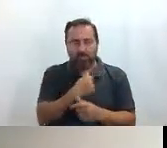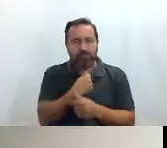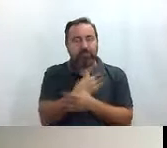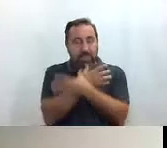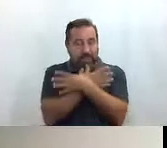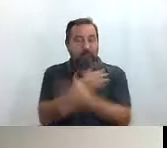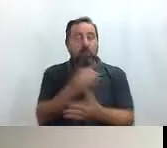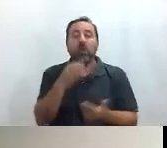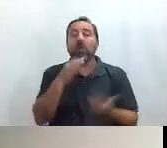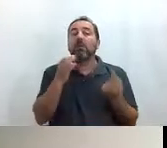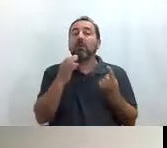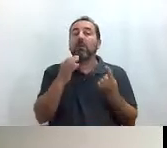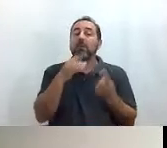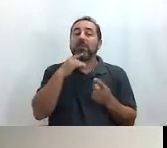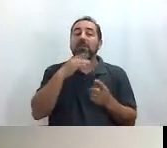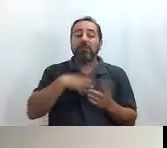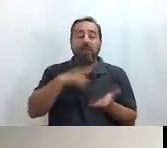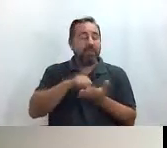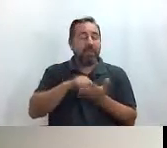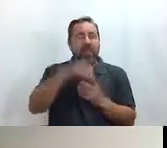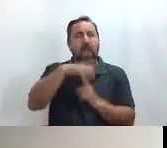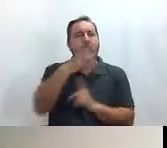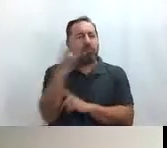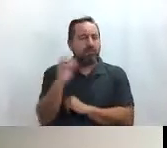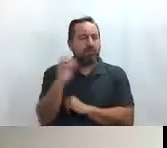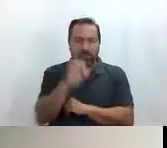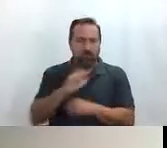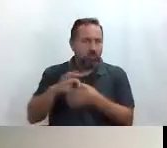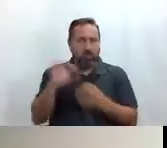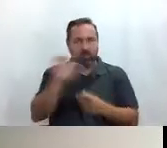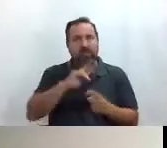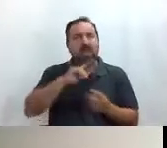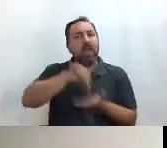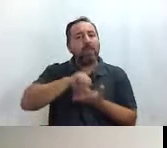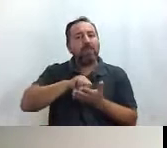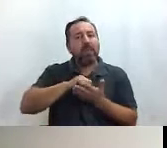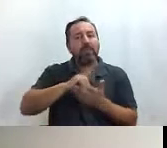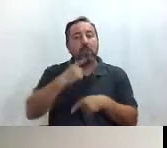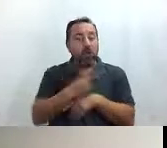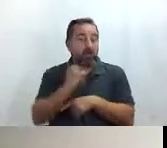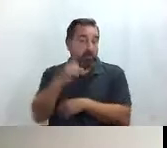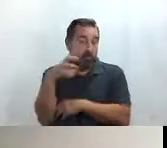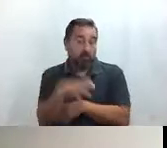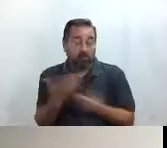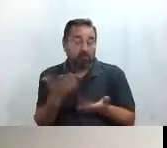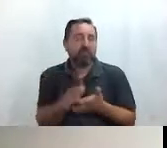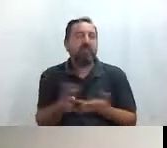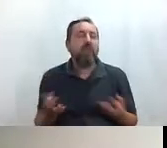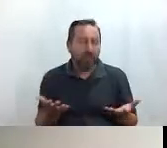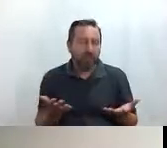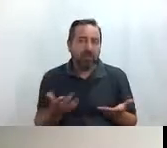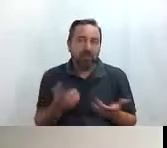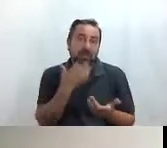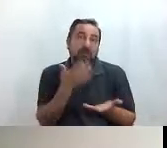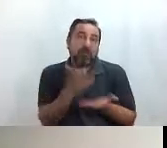decía, somos la capital con más árboles de la Unión Europea. Somos la capital europea con más horas de sol. Por tanto, pues eso es una